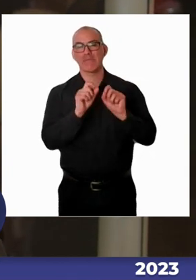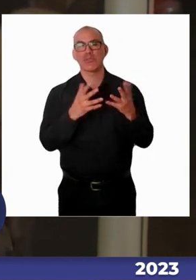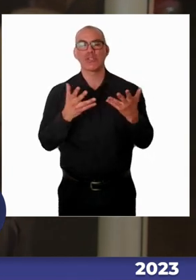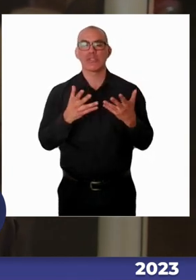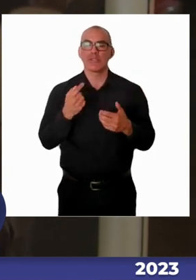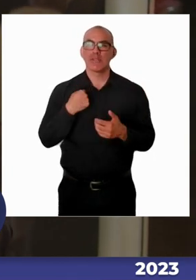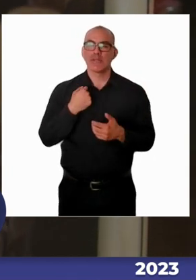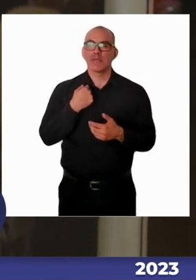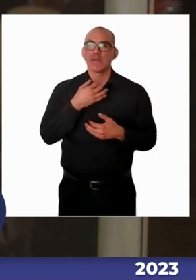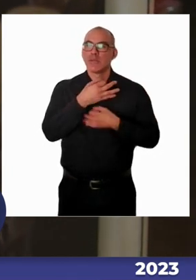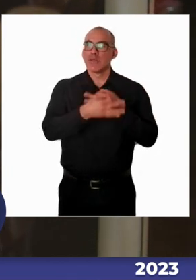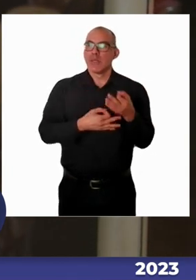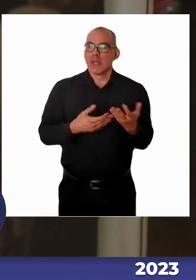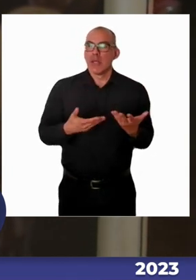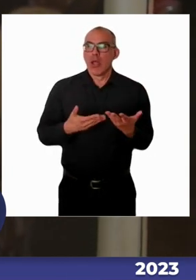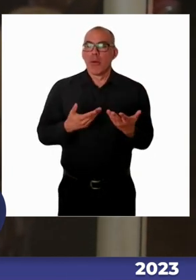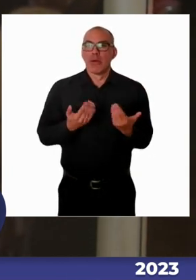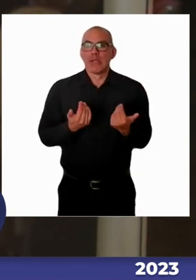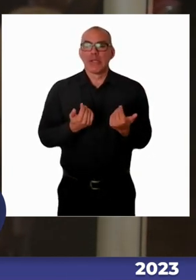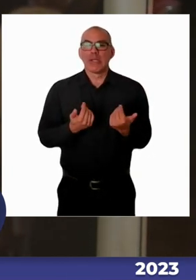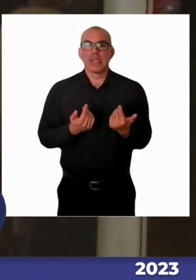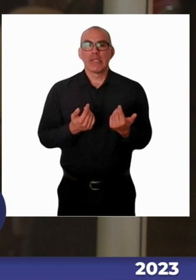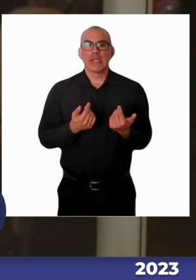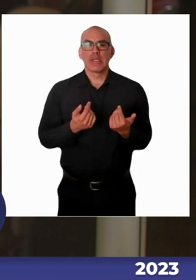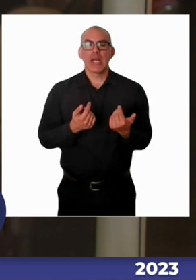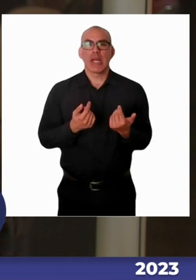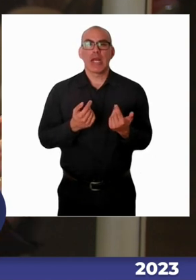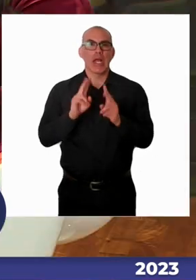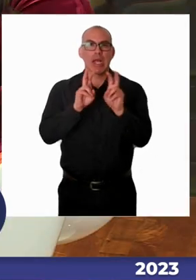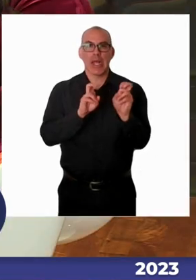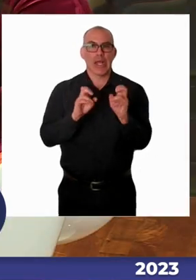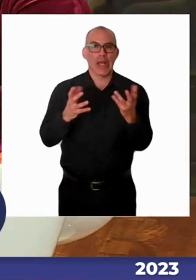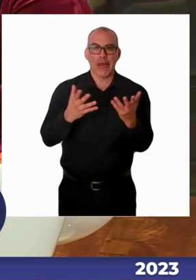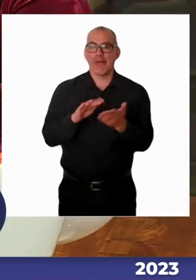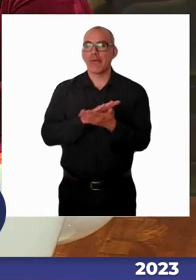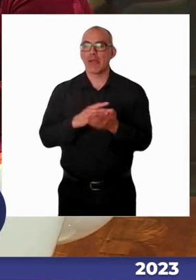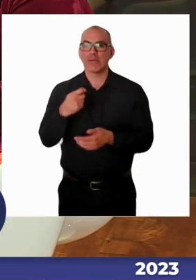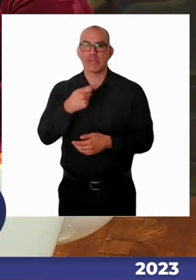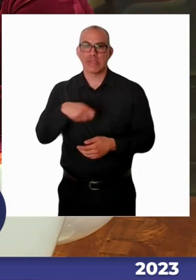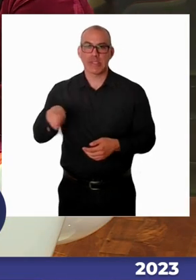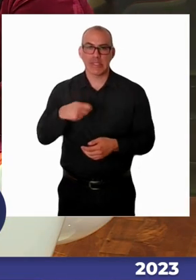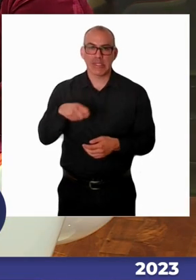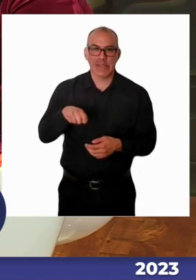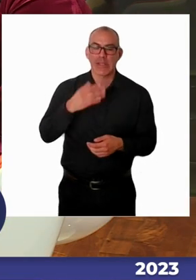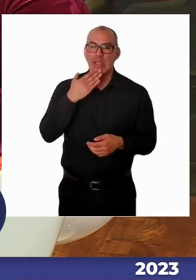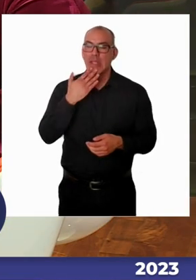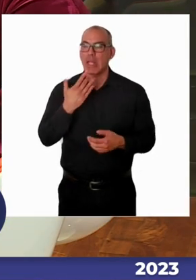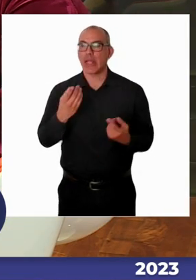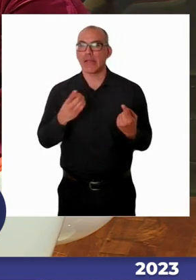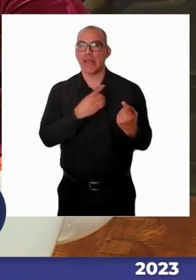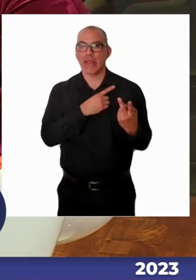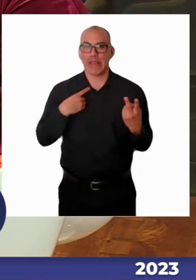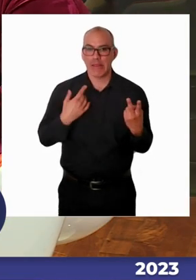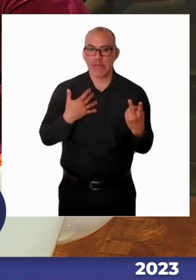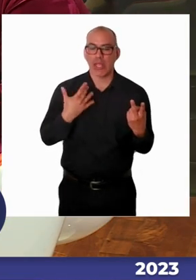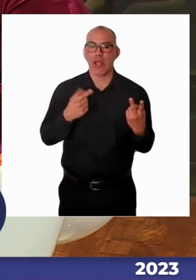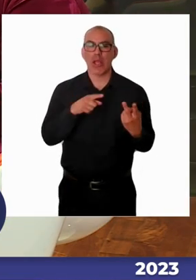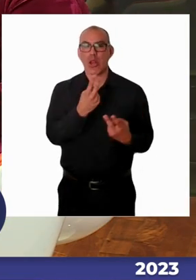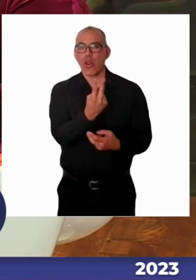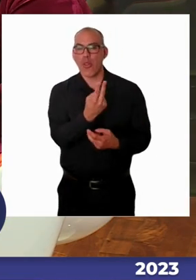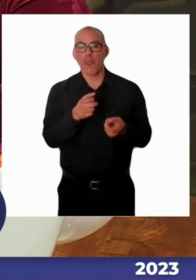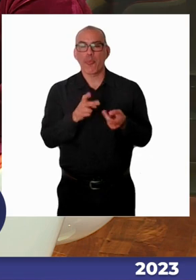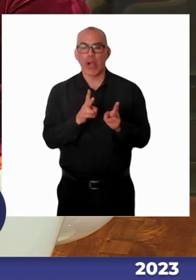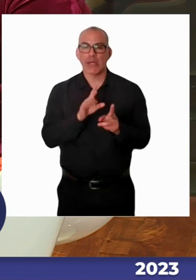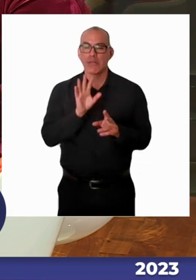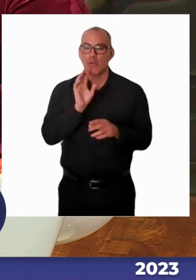integración sea mejor. Entonces, quizás abierta, pero también como una pregunta abierta dirigida también a ti, Constanza, es